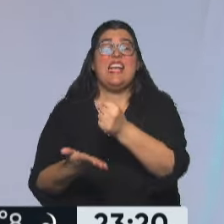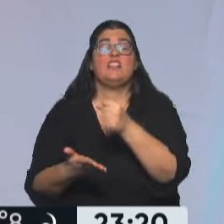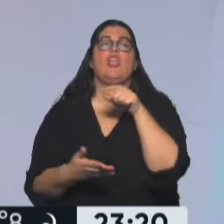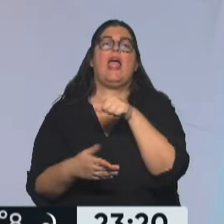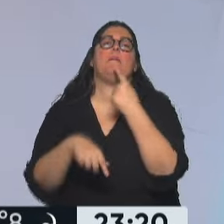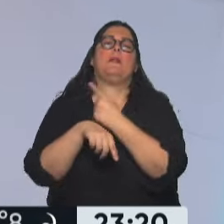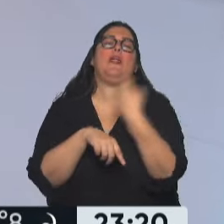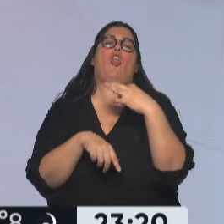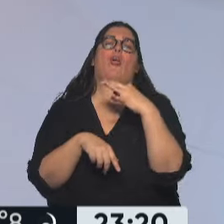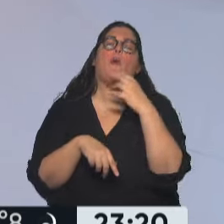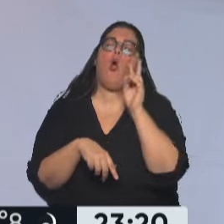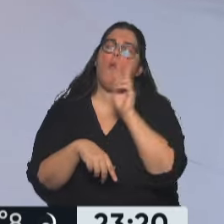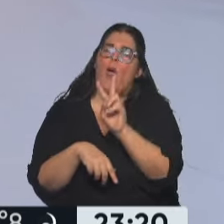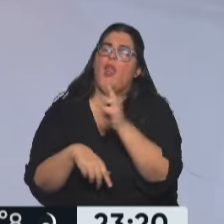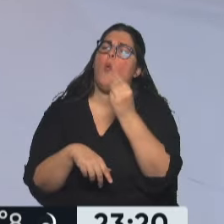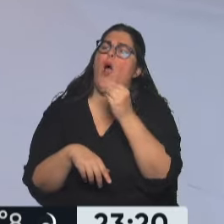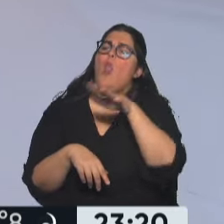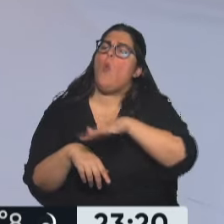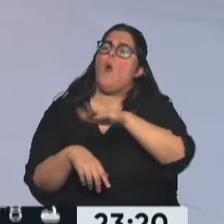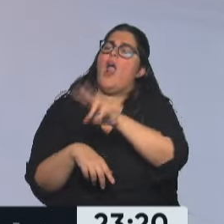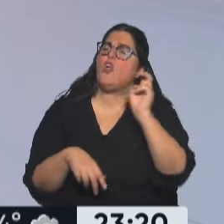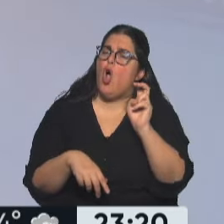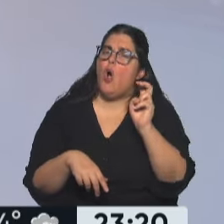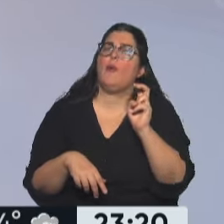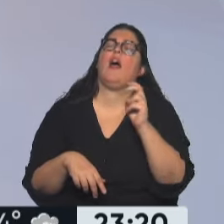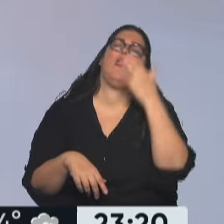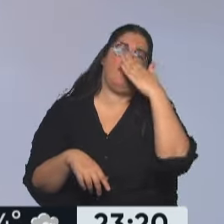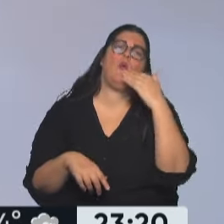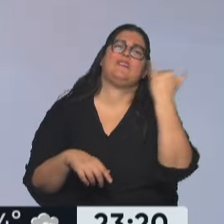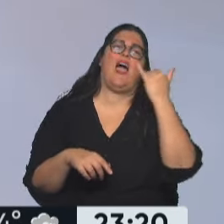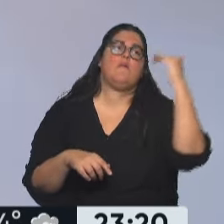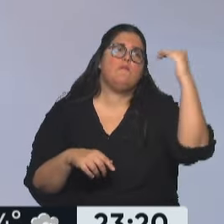actual y seleccionar uno nuevo dentro de las opciones que estén disponibles.